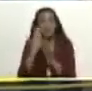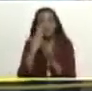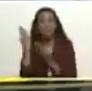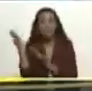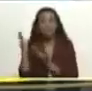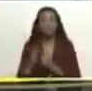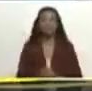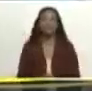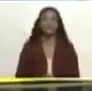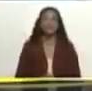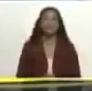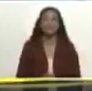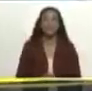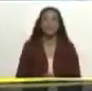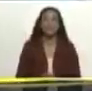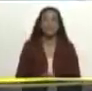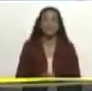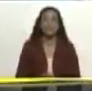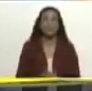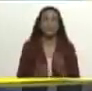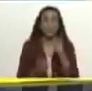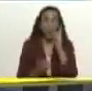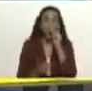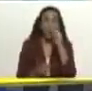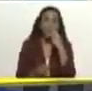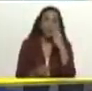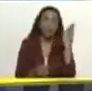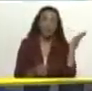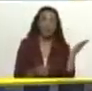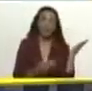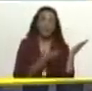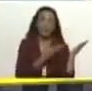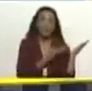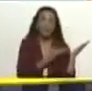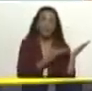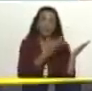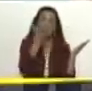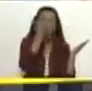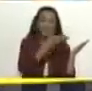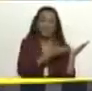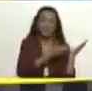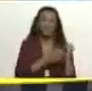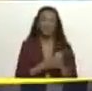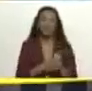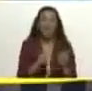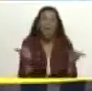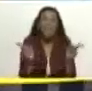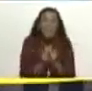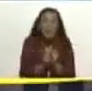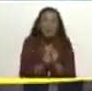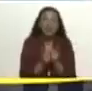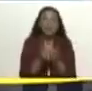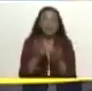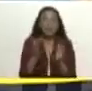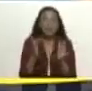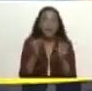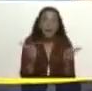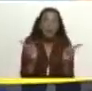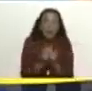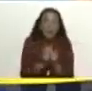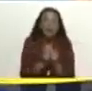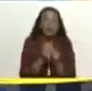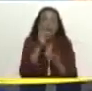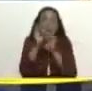y Luis Morloy que es del poder popular verá Luis brevemente en este pase que es muy generoso